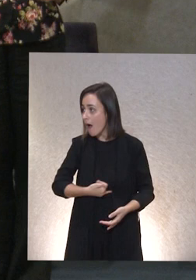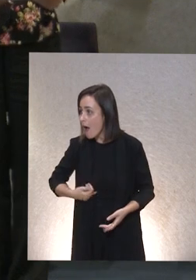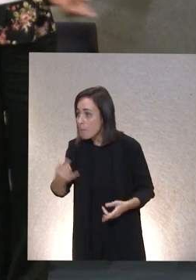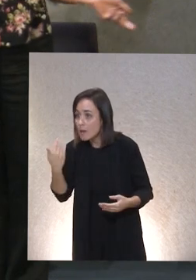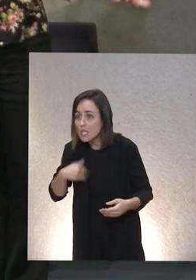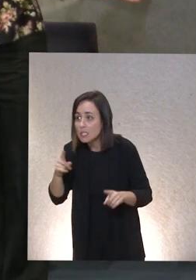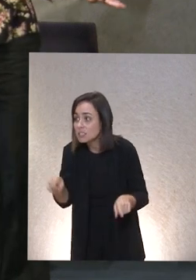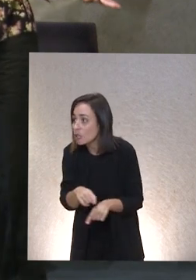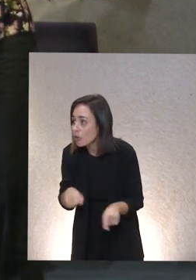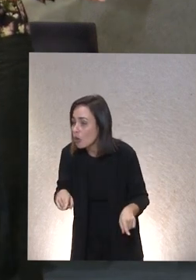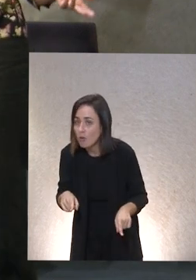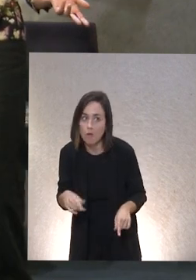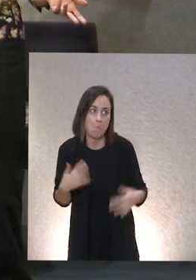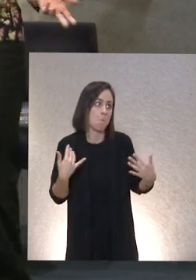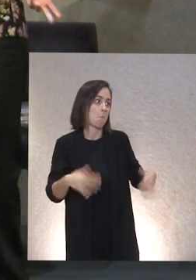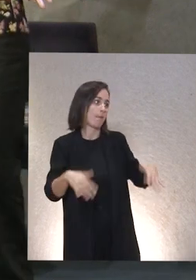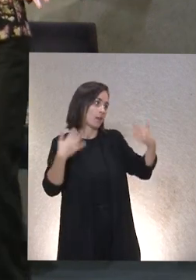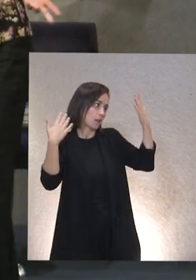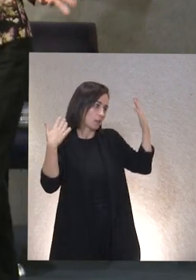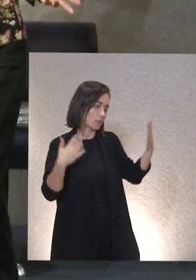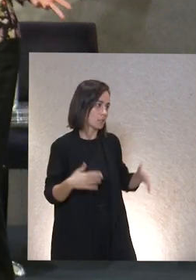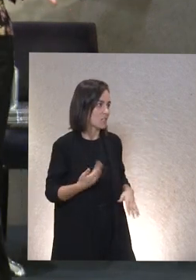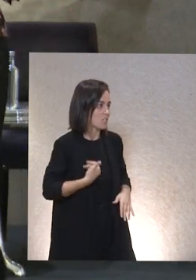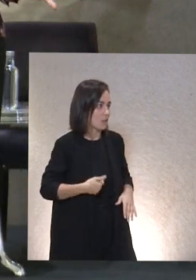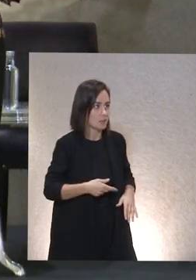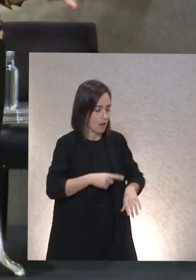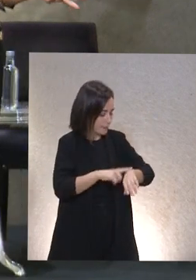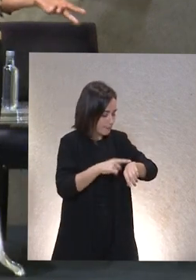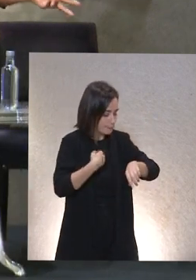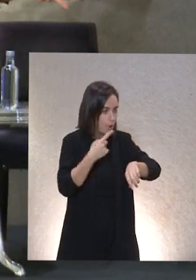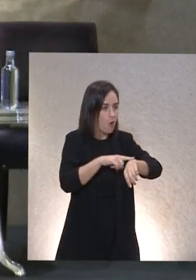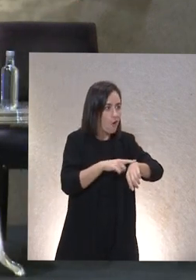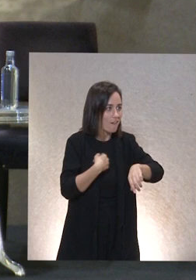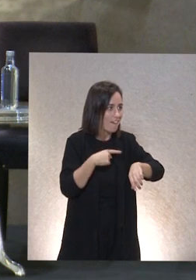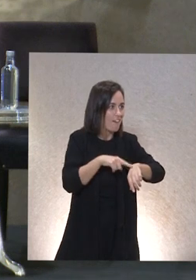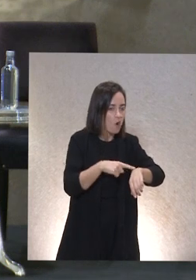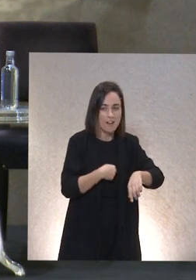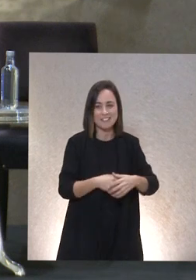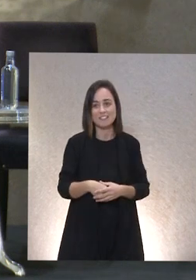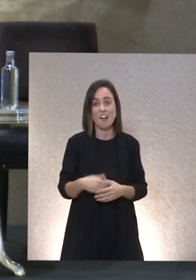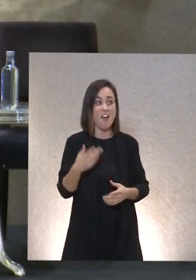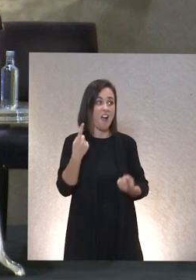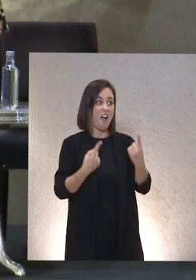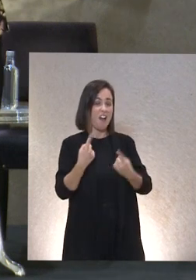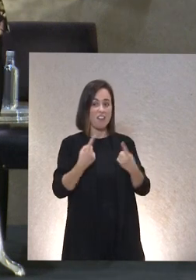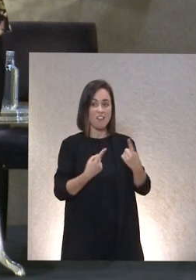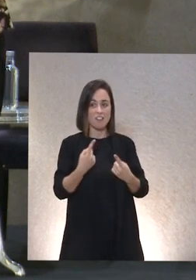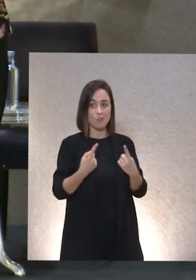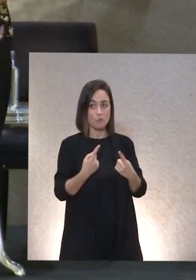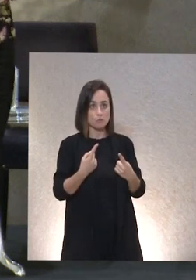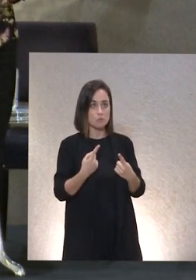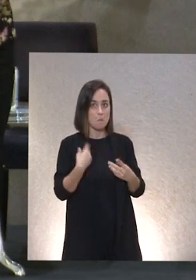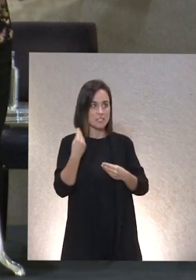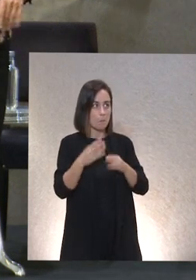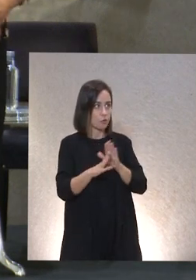hombre ya estábamos mirando el reloj ya va siendo hora y algunos nos temíamos que esto todavía pudiera continuar